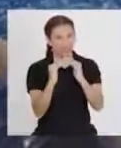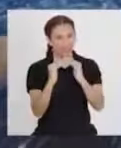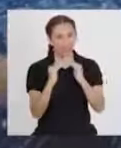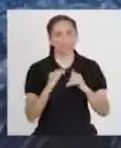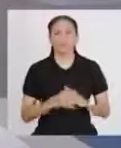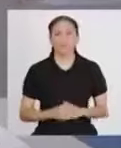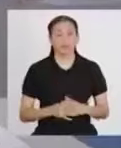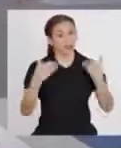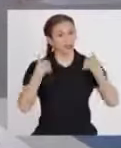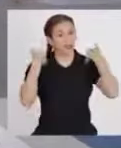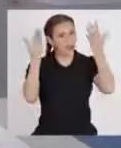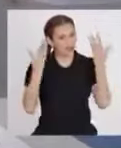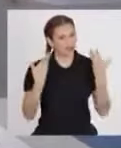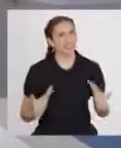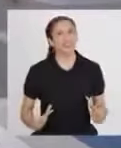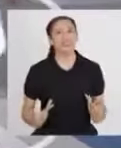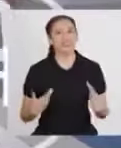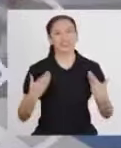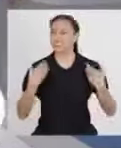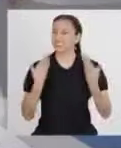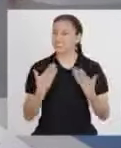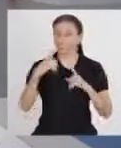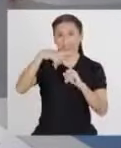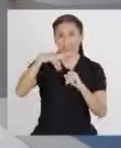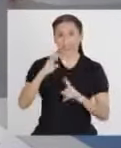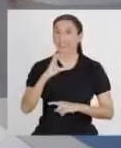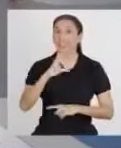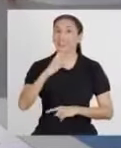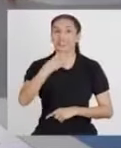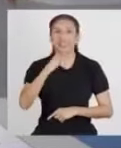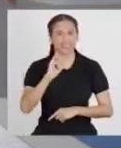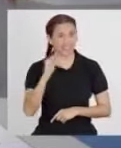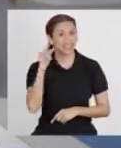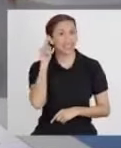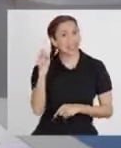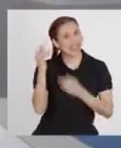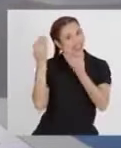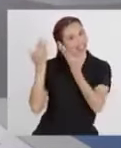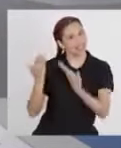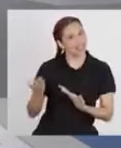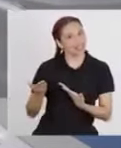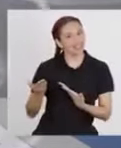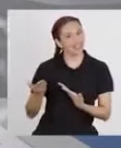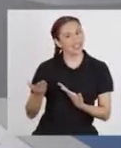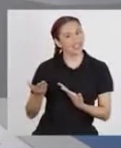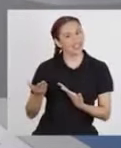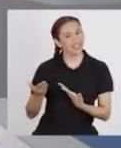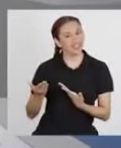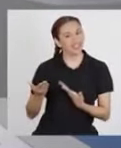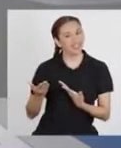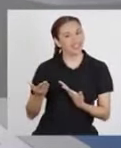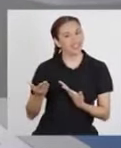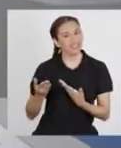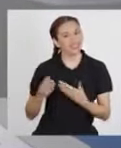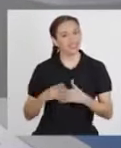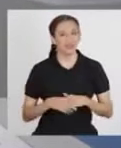hogares. Yo soy Techi y esta es...